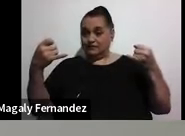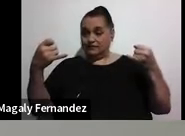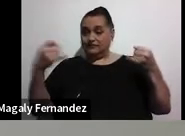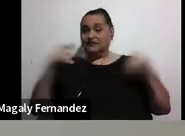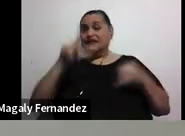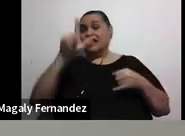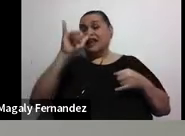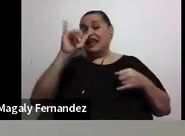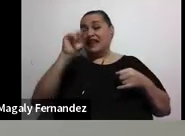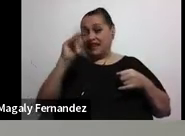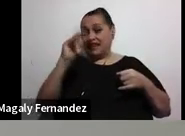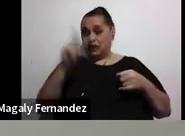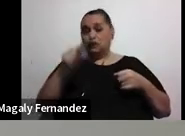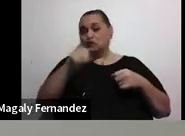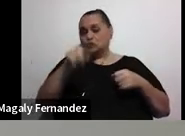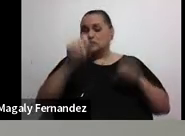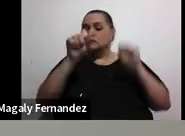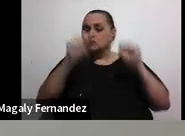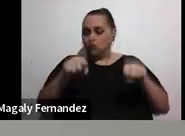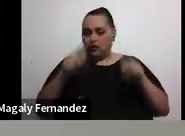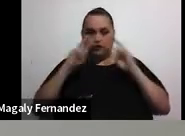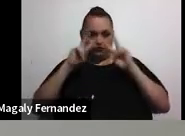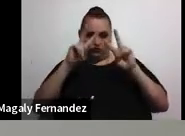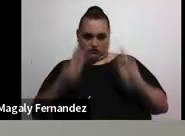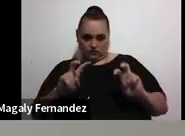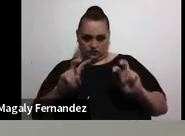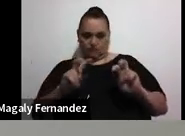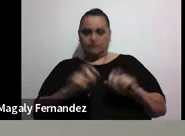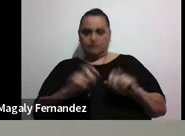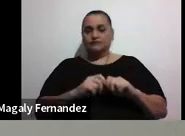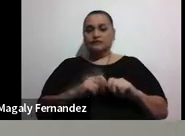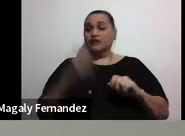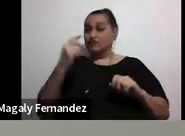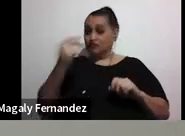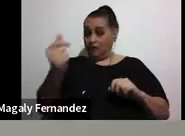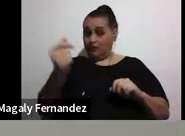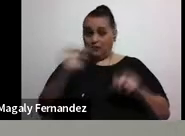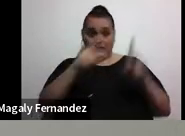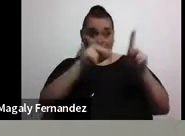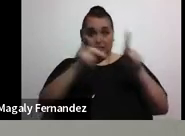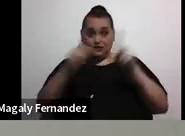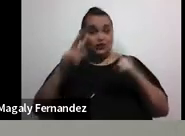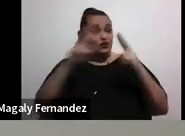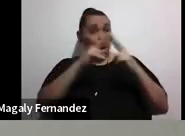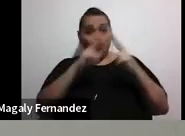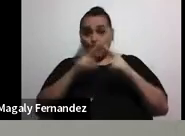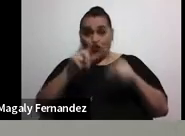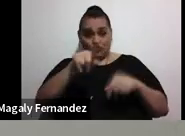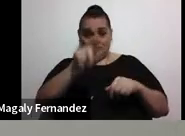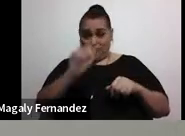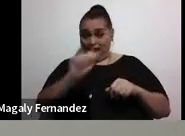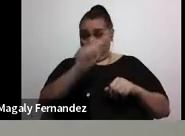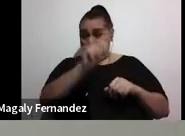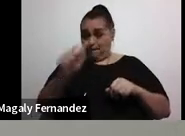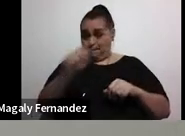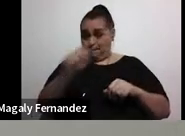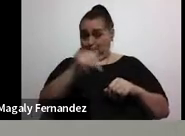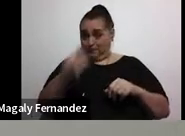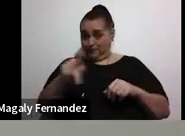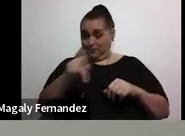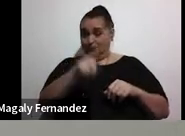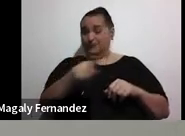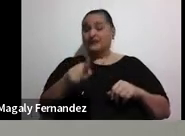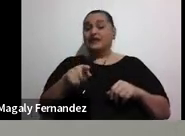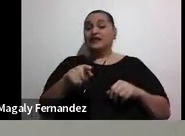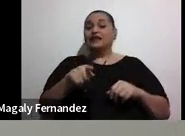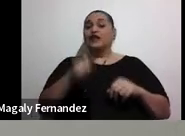que también lo pueden ustedes revisar. Bueno, rápidamente, para las personas que no conozcan la aplicación, uno, digamos, copia